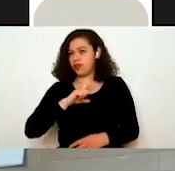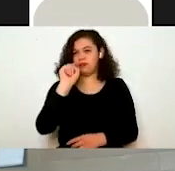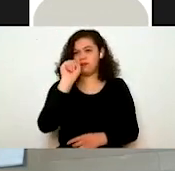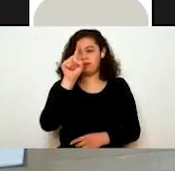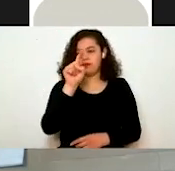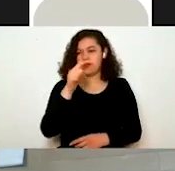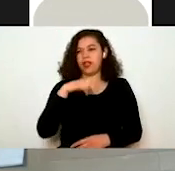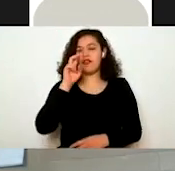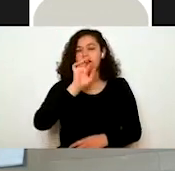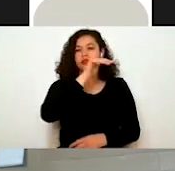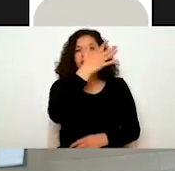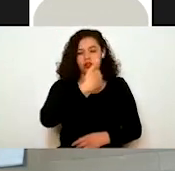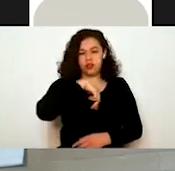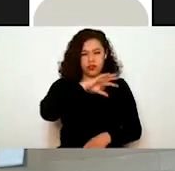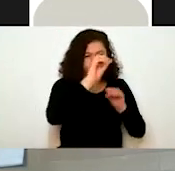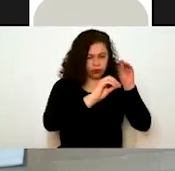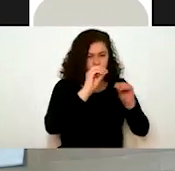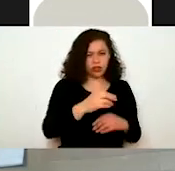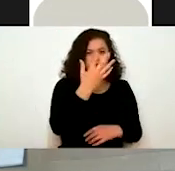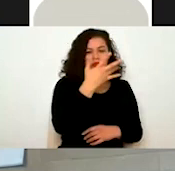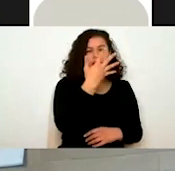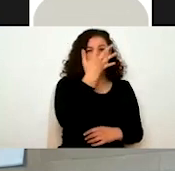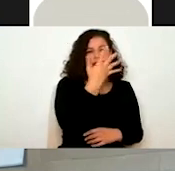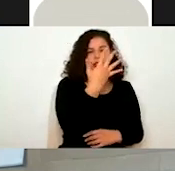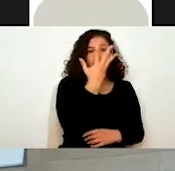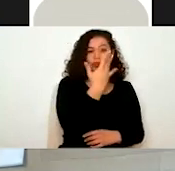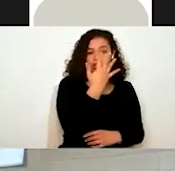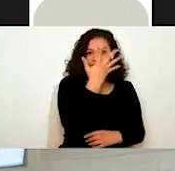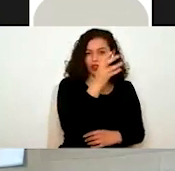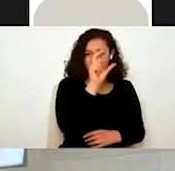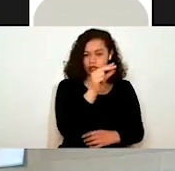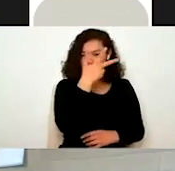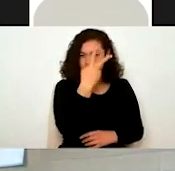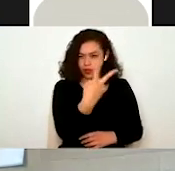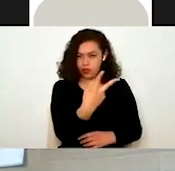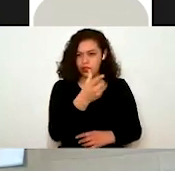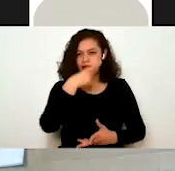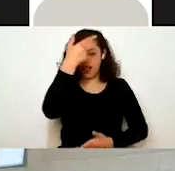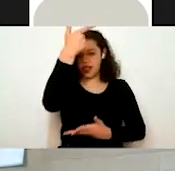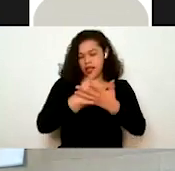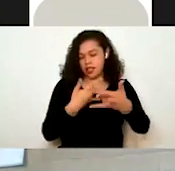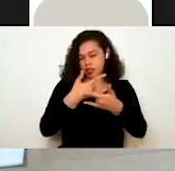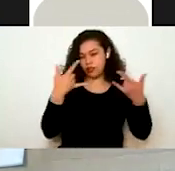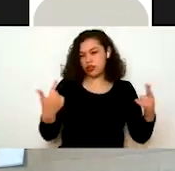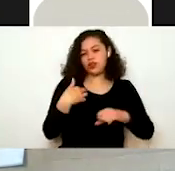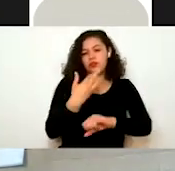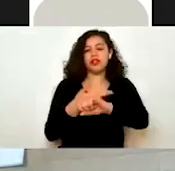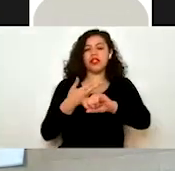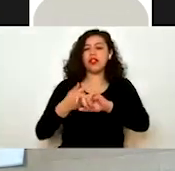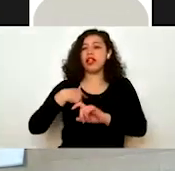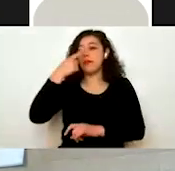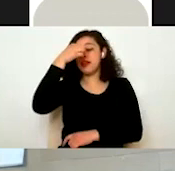Vamos a la solicitud que estamos trabajando, que es la 5582. Le doy clic en ver historial. Y bueno, aquí me dice que mi trámite ya está en resultado.